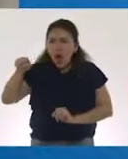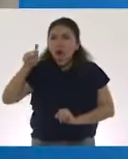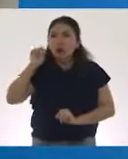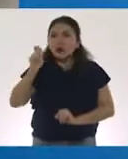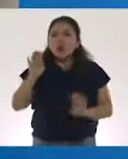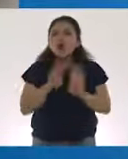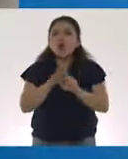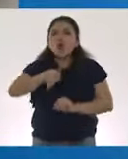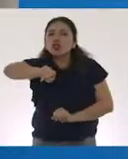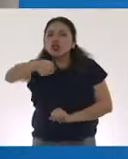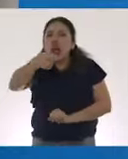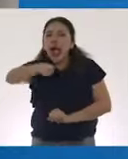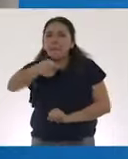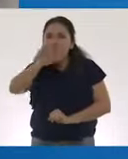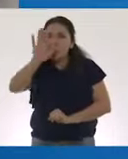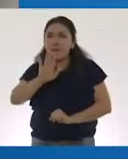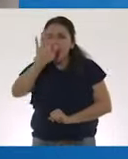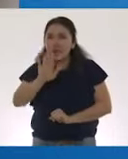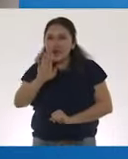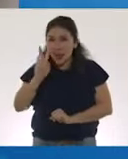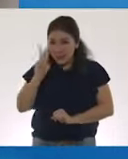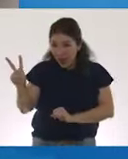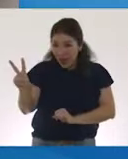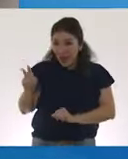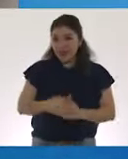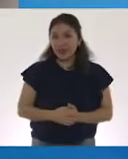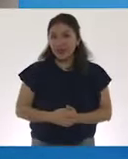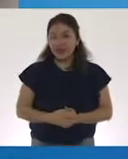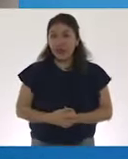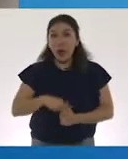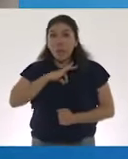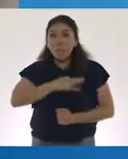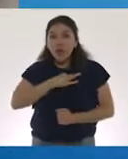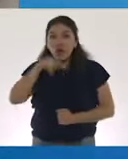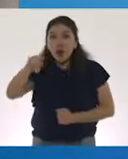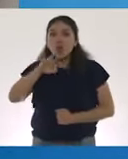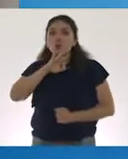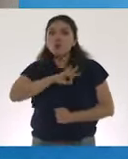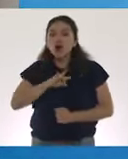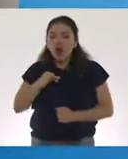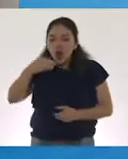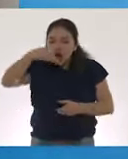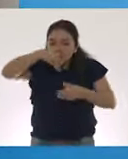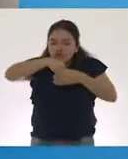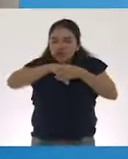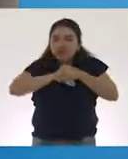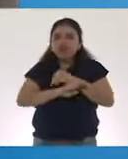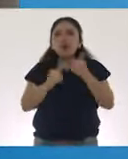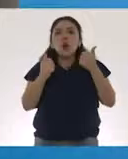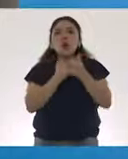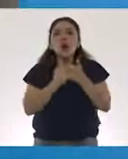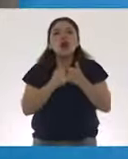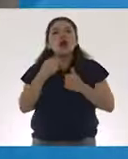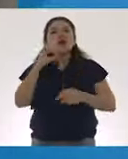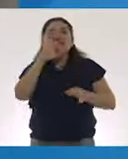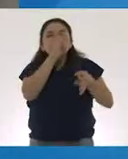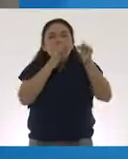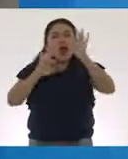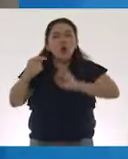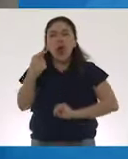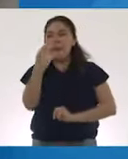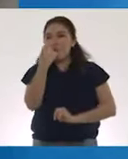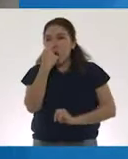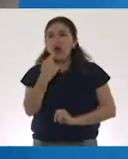como una llave, miren esta partecita que ves aquí, para el virus que le permite entrar a nuestras células de la boca y la nariz. Entonces, nuestras